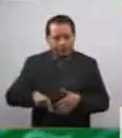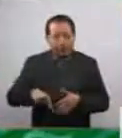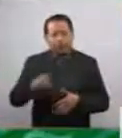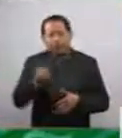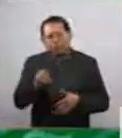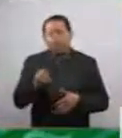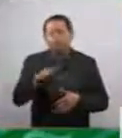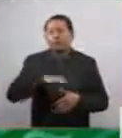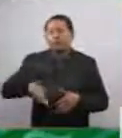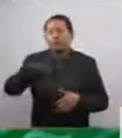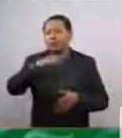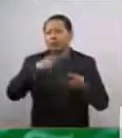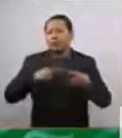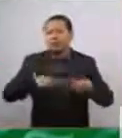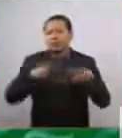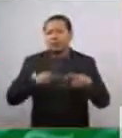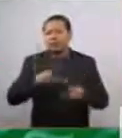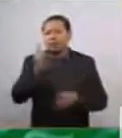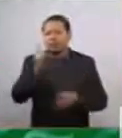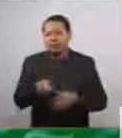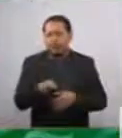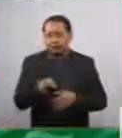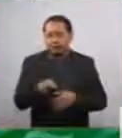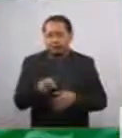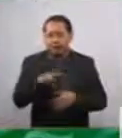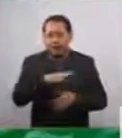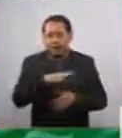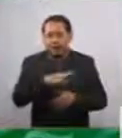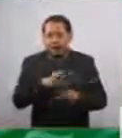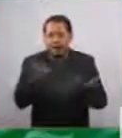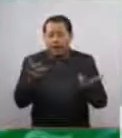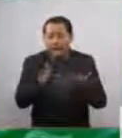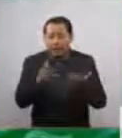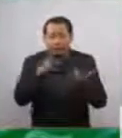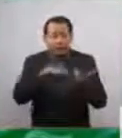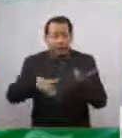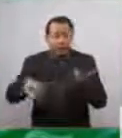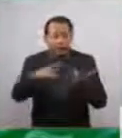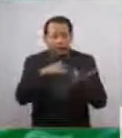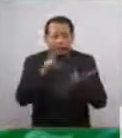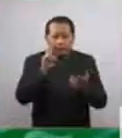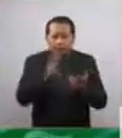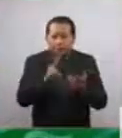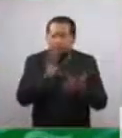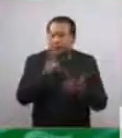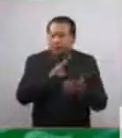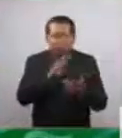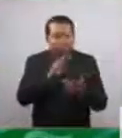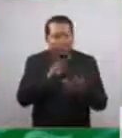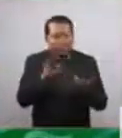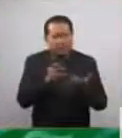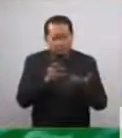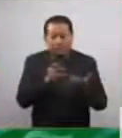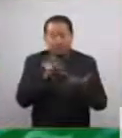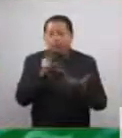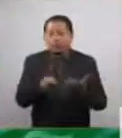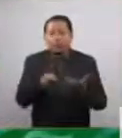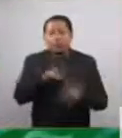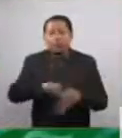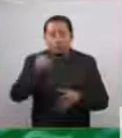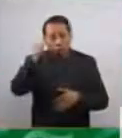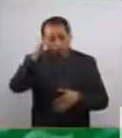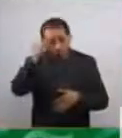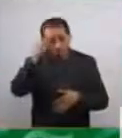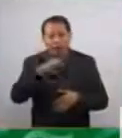la sociedad han convalidado una dolorosa realidad, donde los pueblos originarios padecen